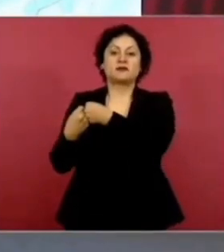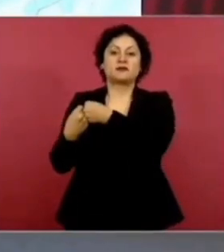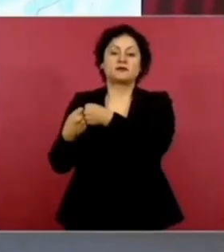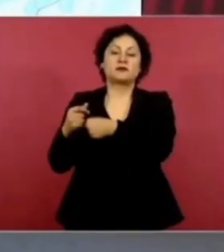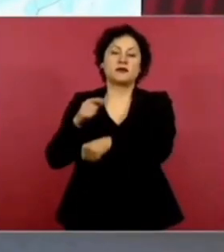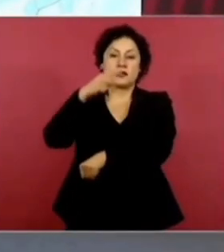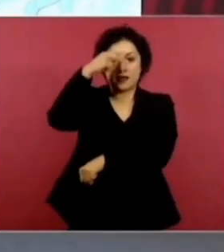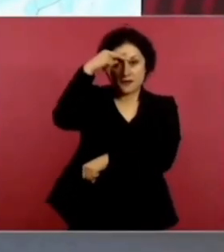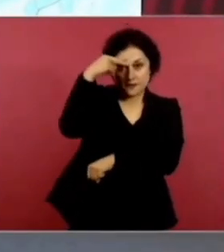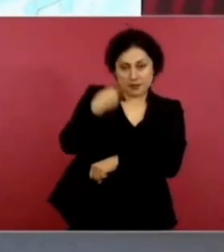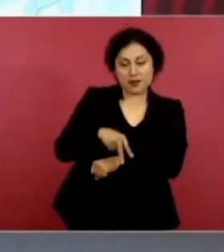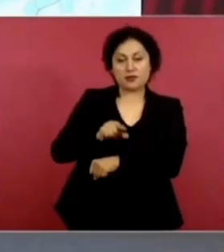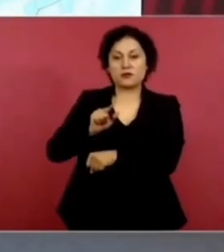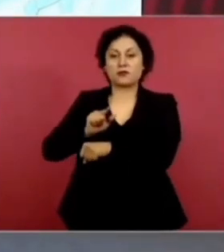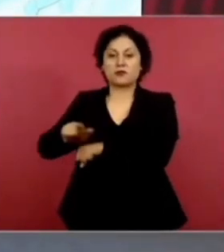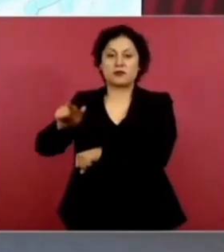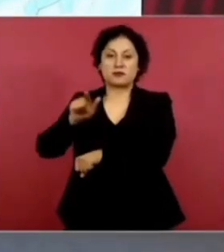México.